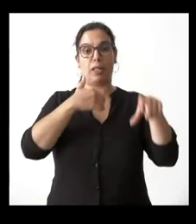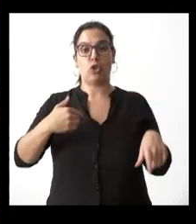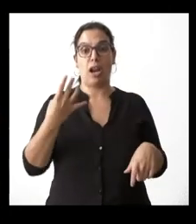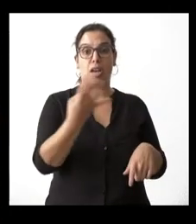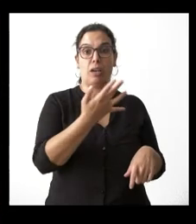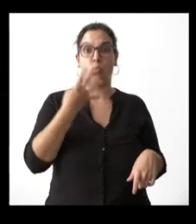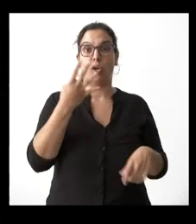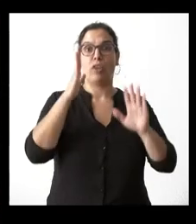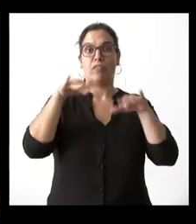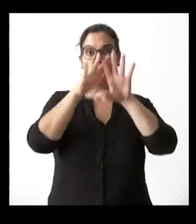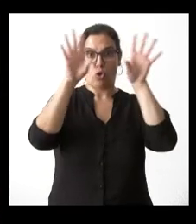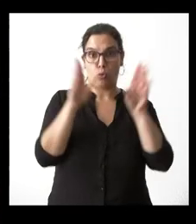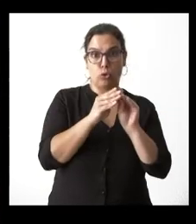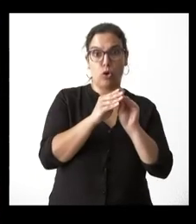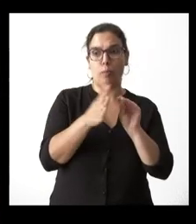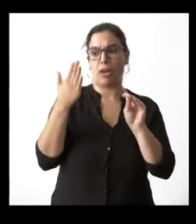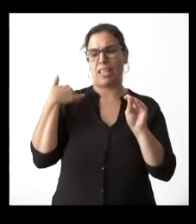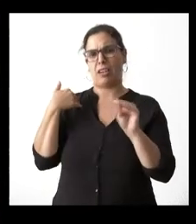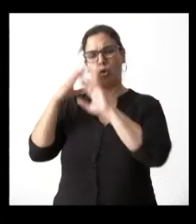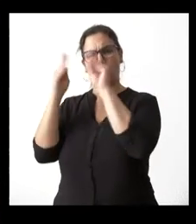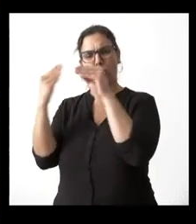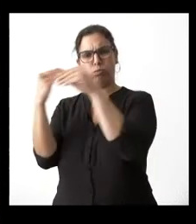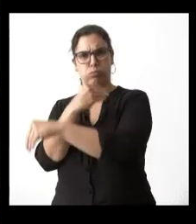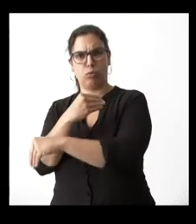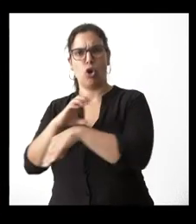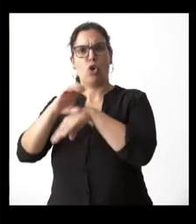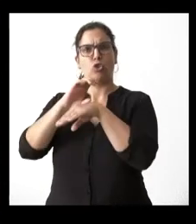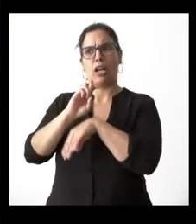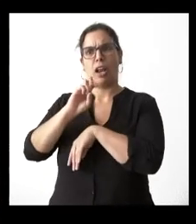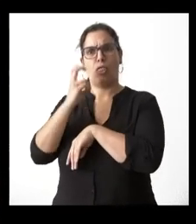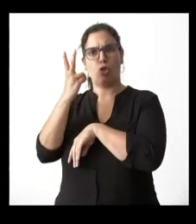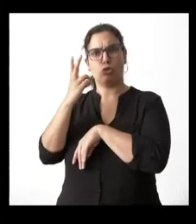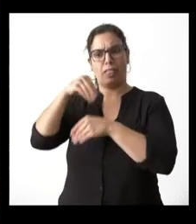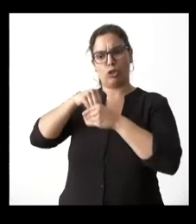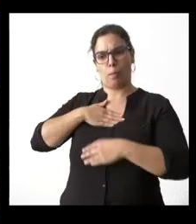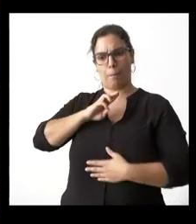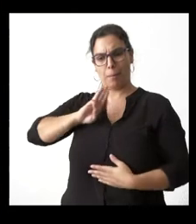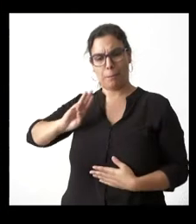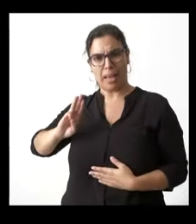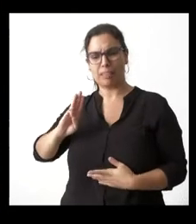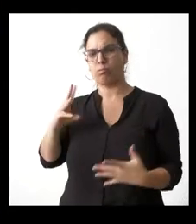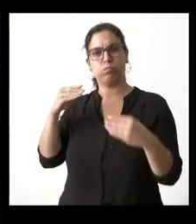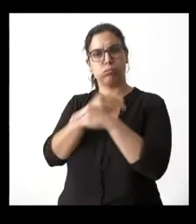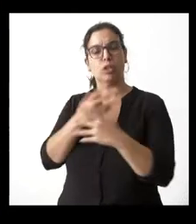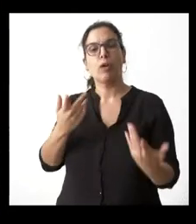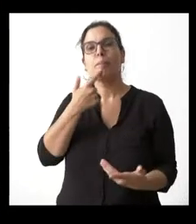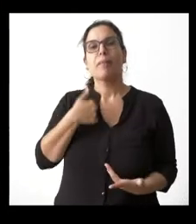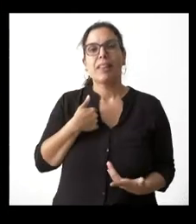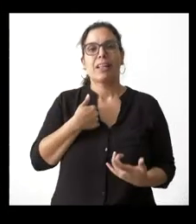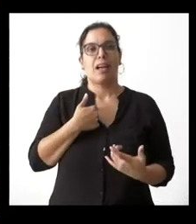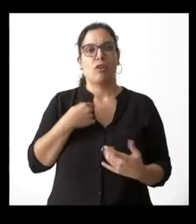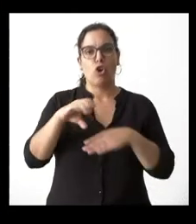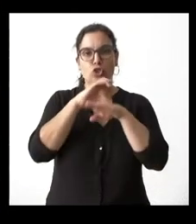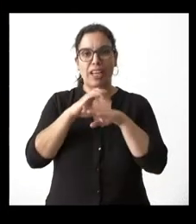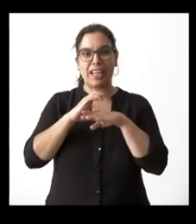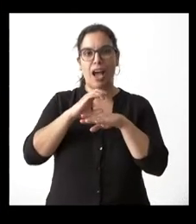y ayer se llegan otras diferentes con las dos consejeras del PP no sé si me podría indicar si es que cada consejería tiene